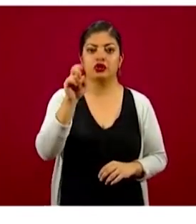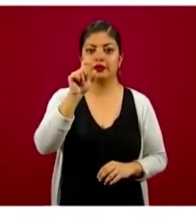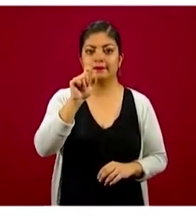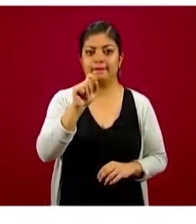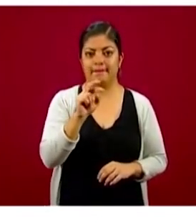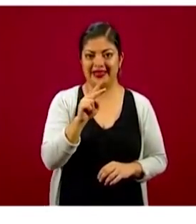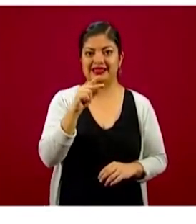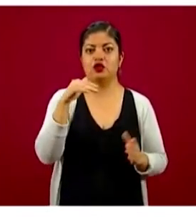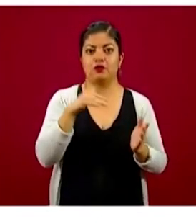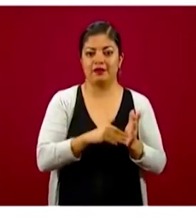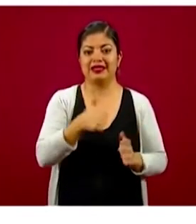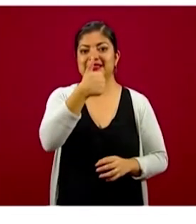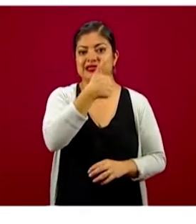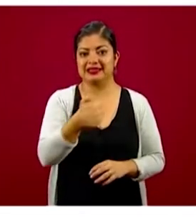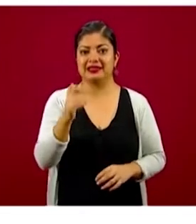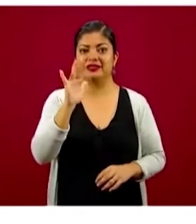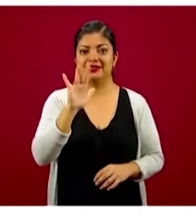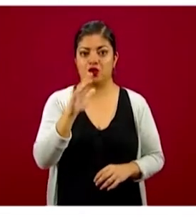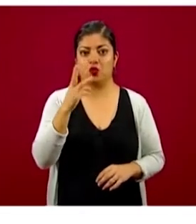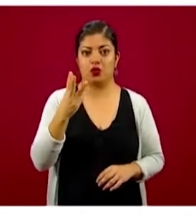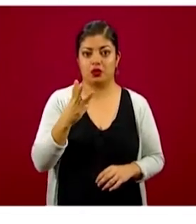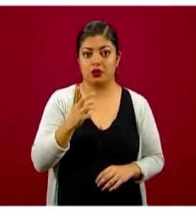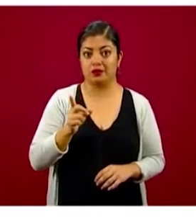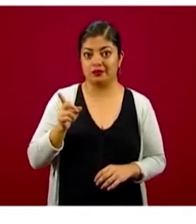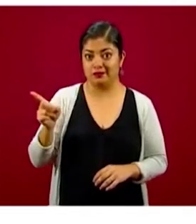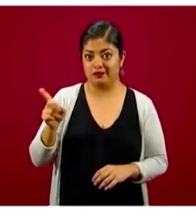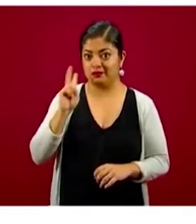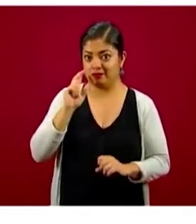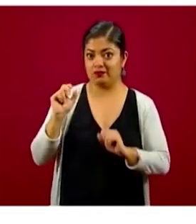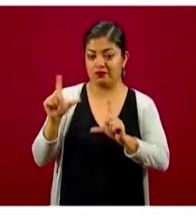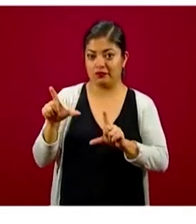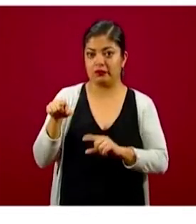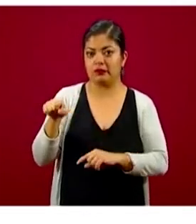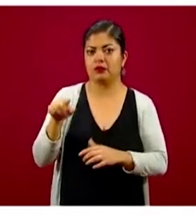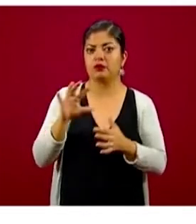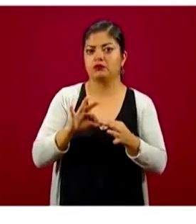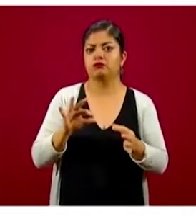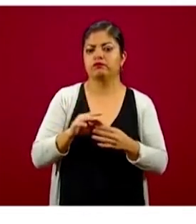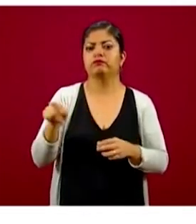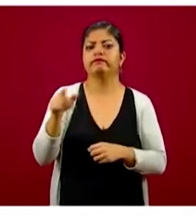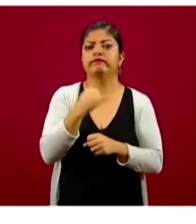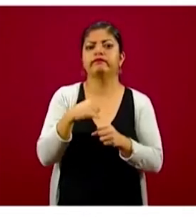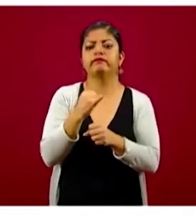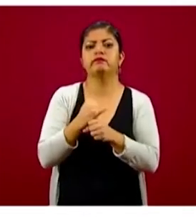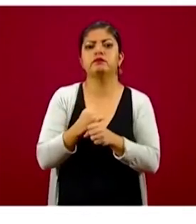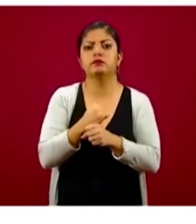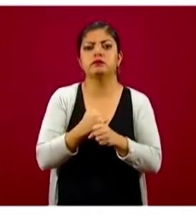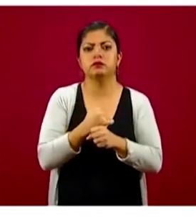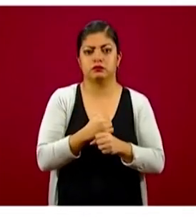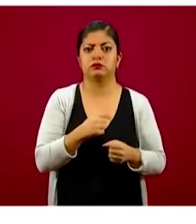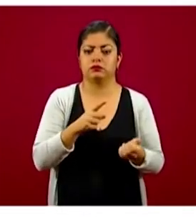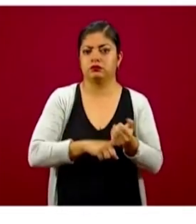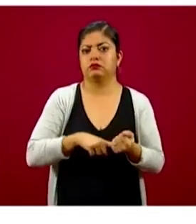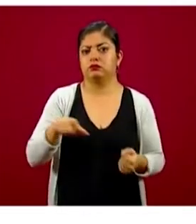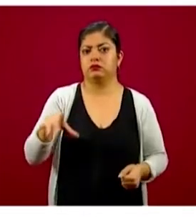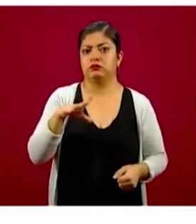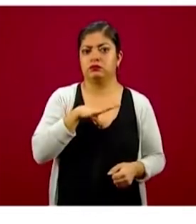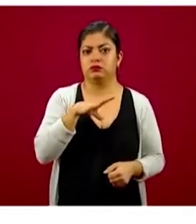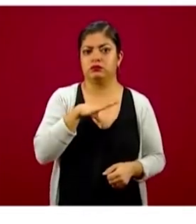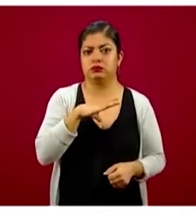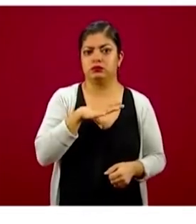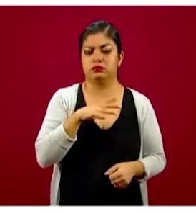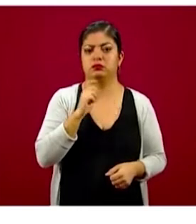225 mil 650 las personas que ingresaron a protocolo de estudio, que en su momento tienen una